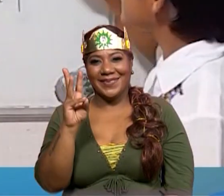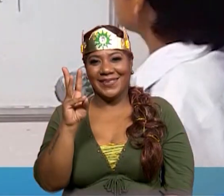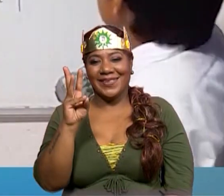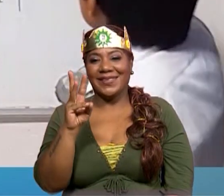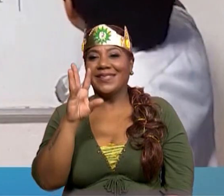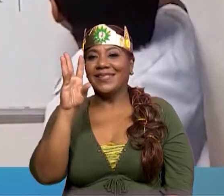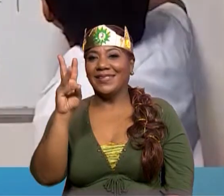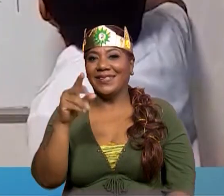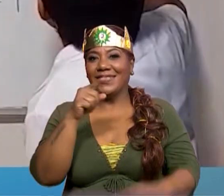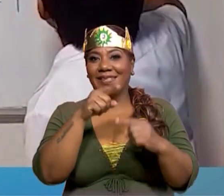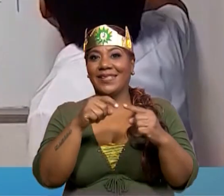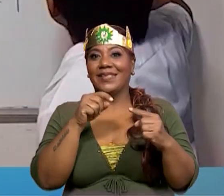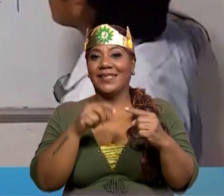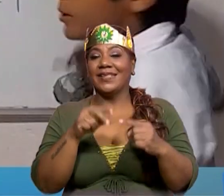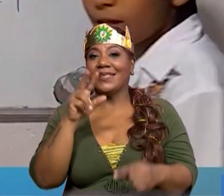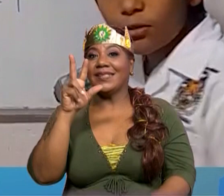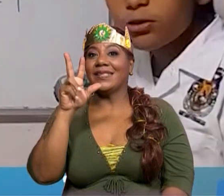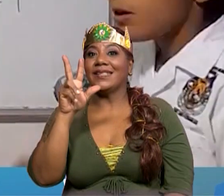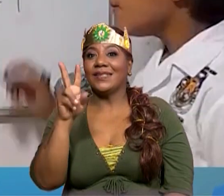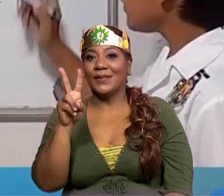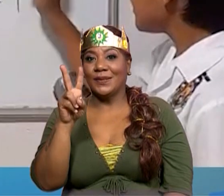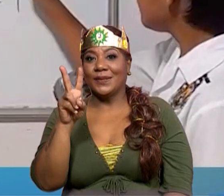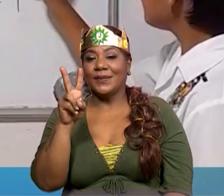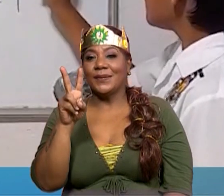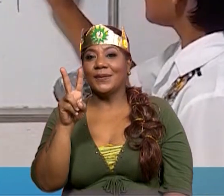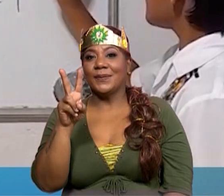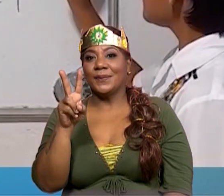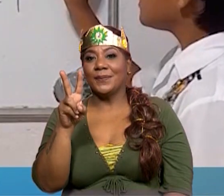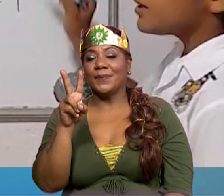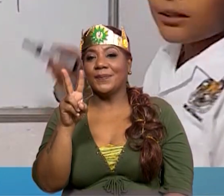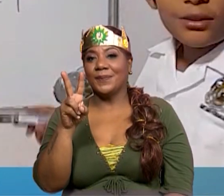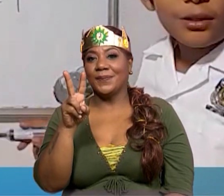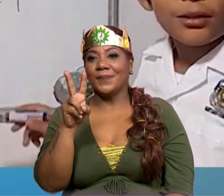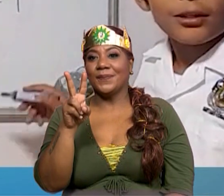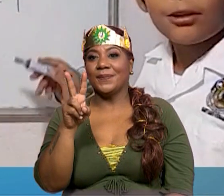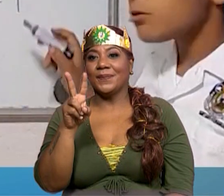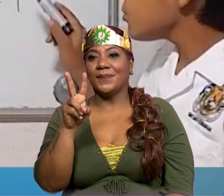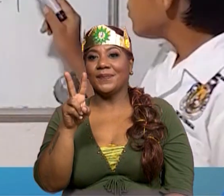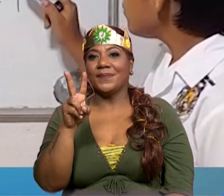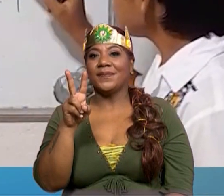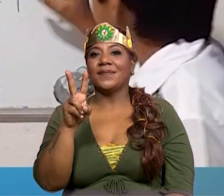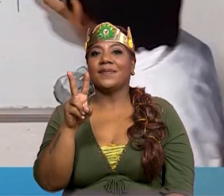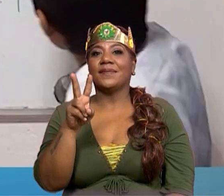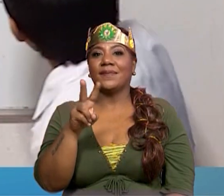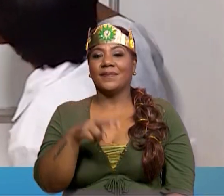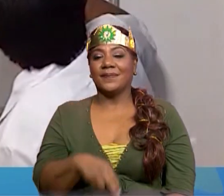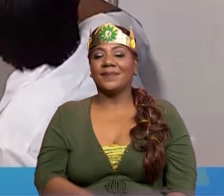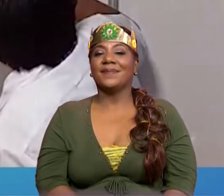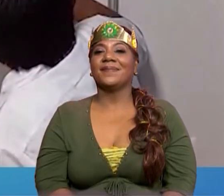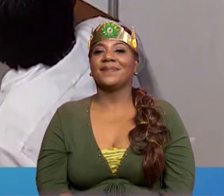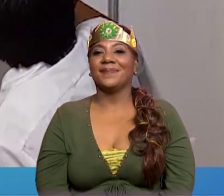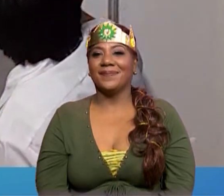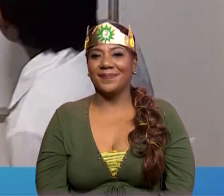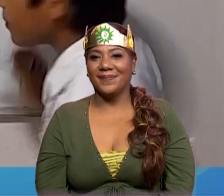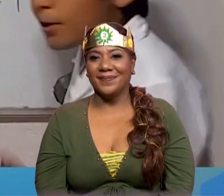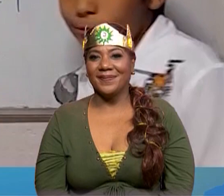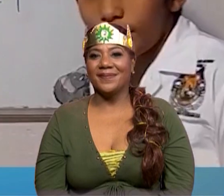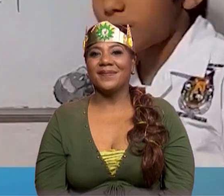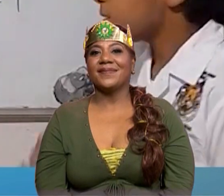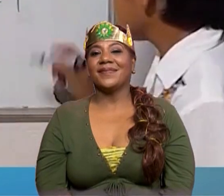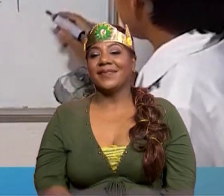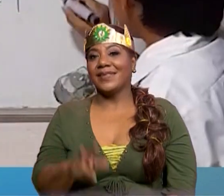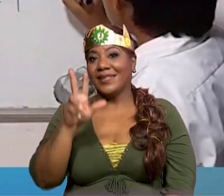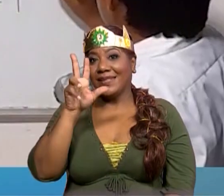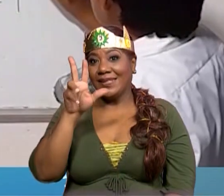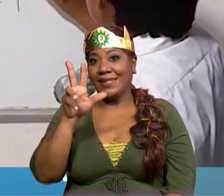da 6. Entonces seguimos con el 2 porque 6 entre 2 nos da el número